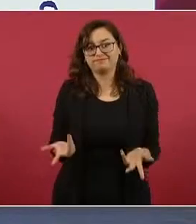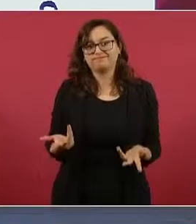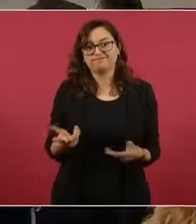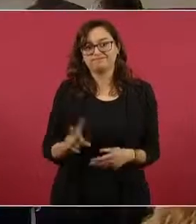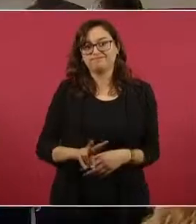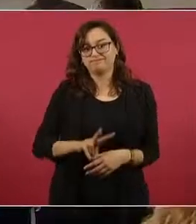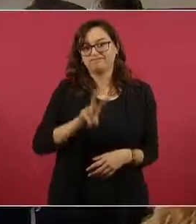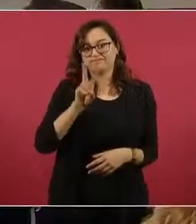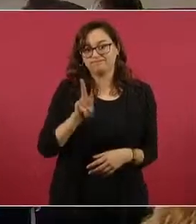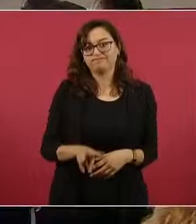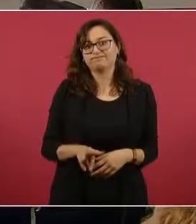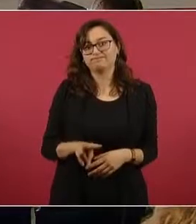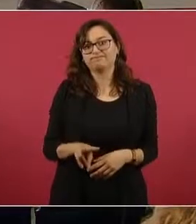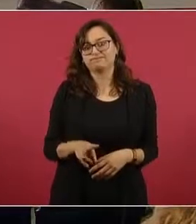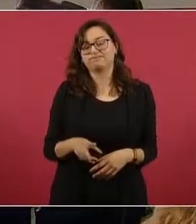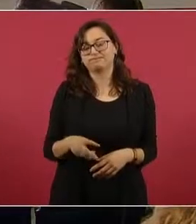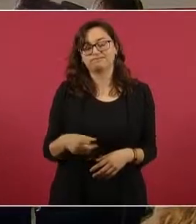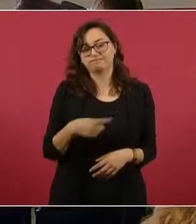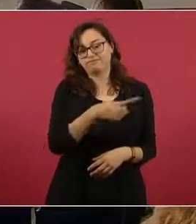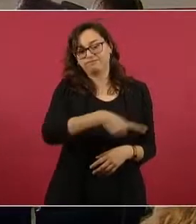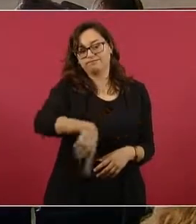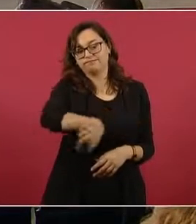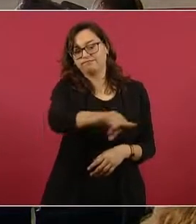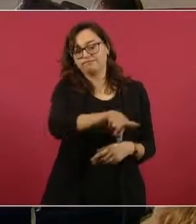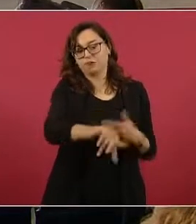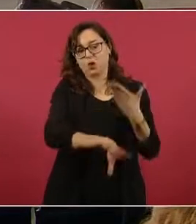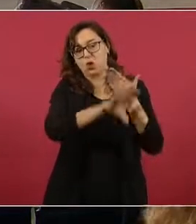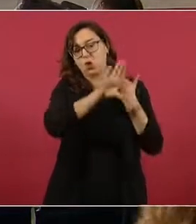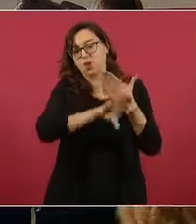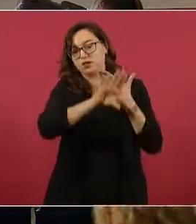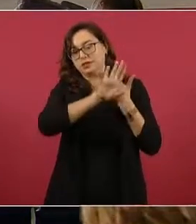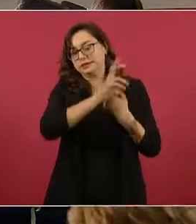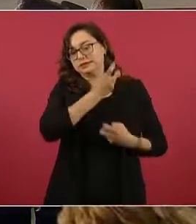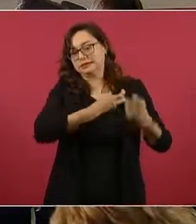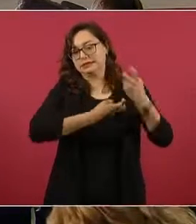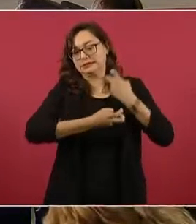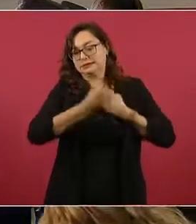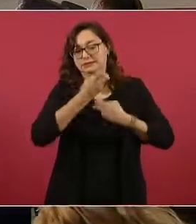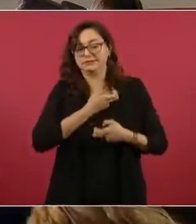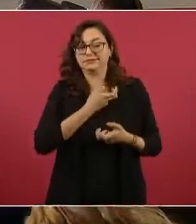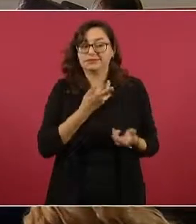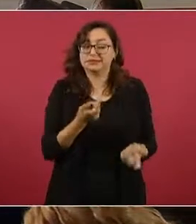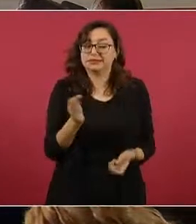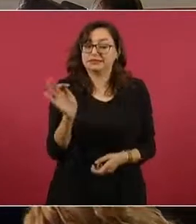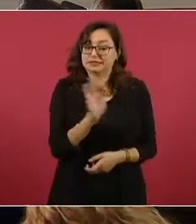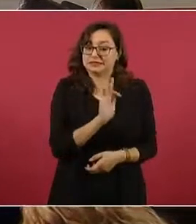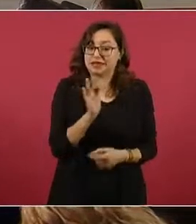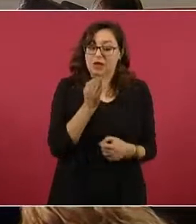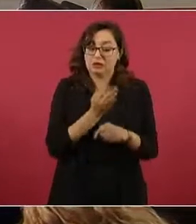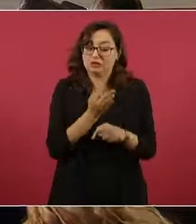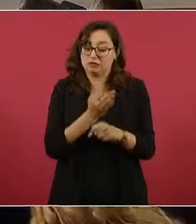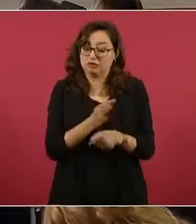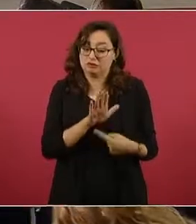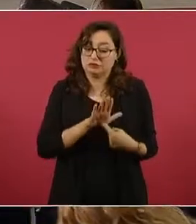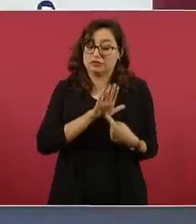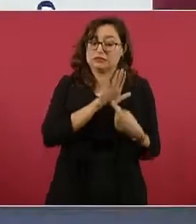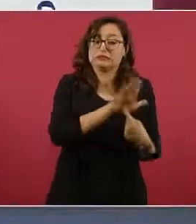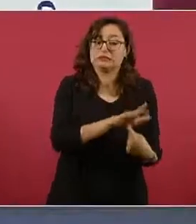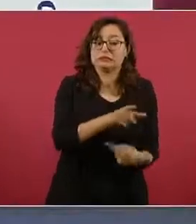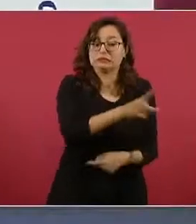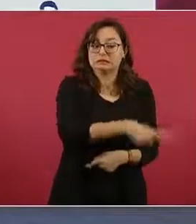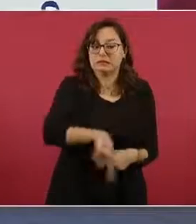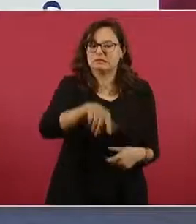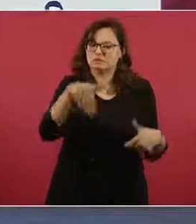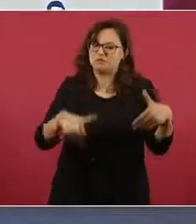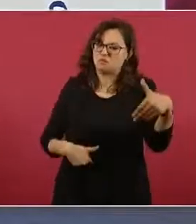adversarios, mis conservadores, pero como a veces no me